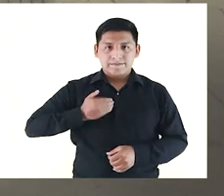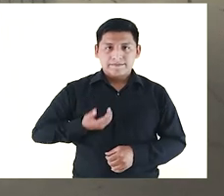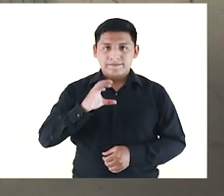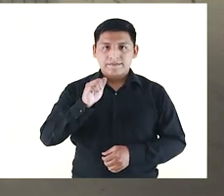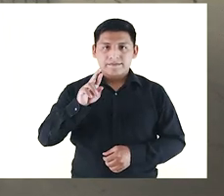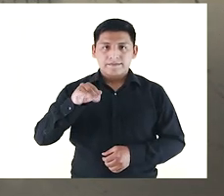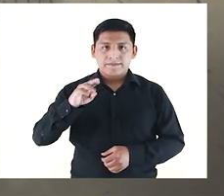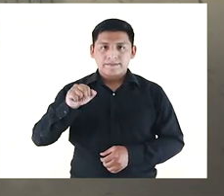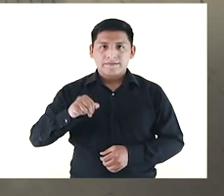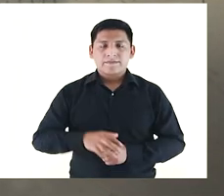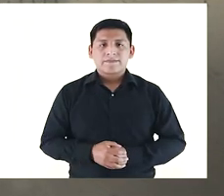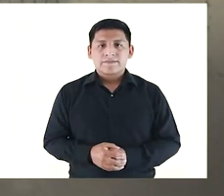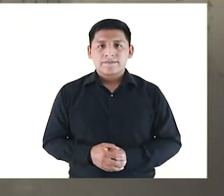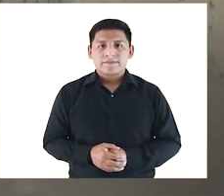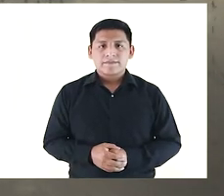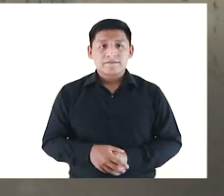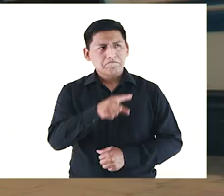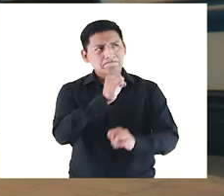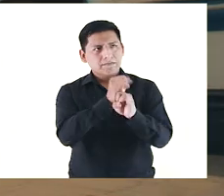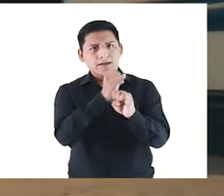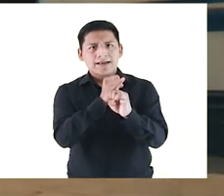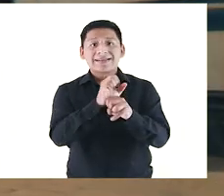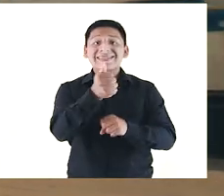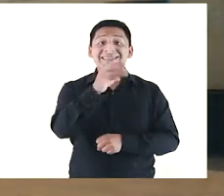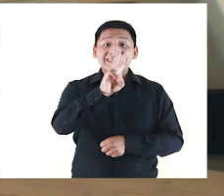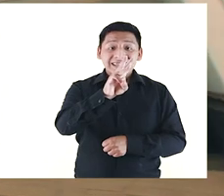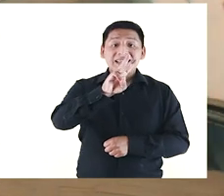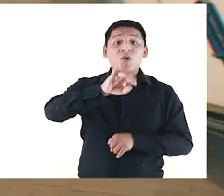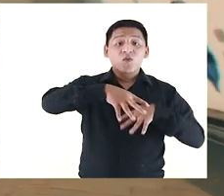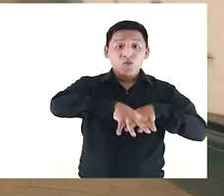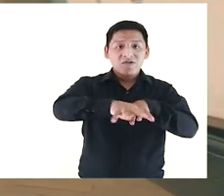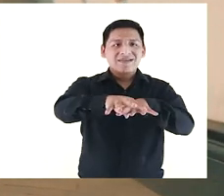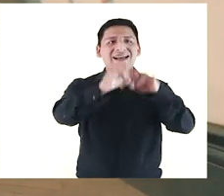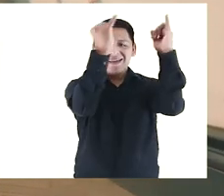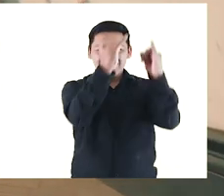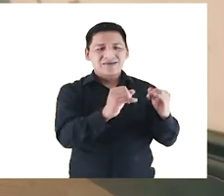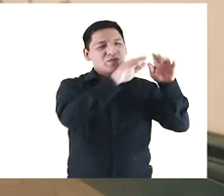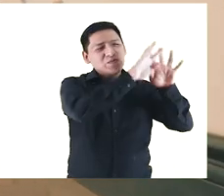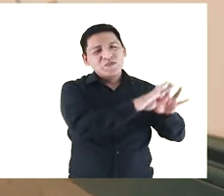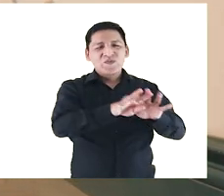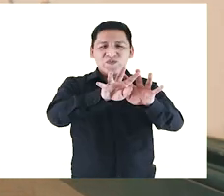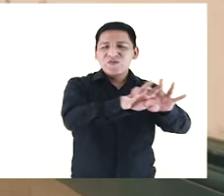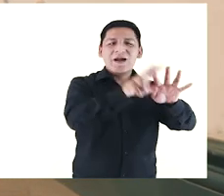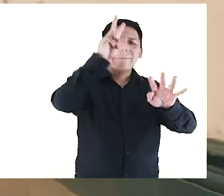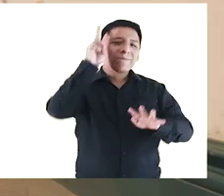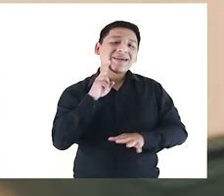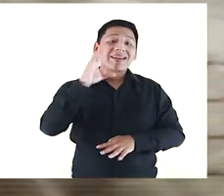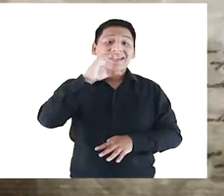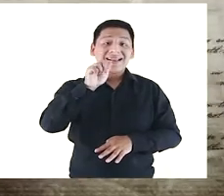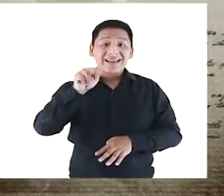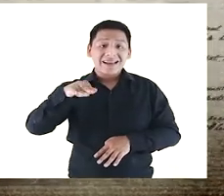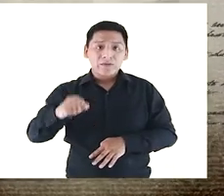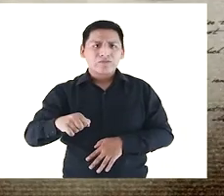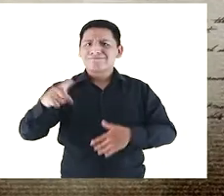La Iglesia de Nuestra Señora del Carmen De esta iglesia sale cada 16 de julio la imagen de la Virgen del Carmen